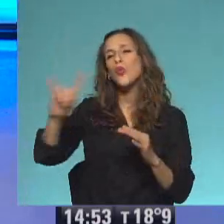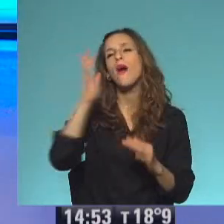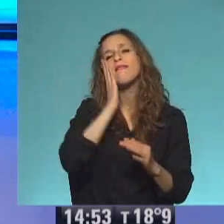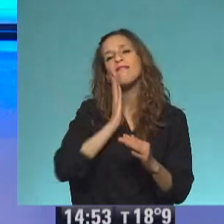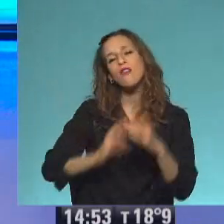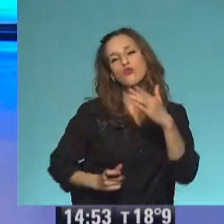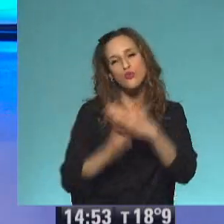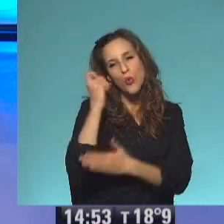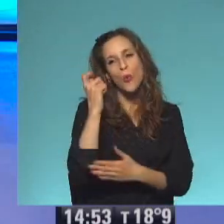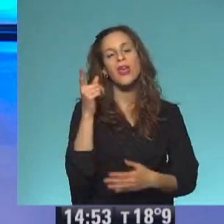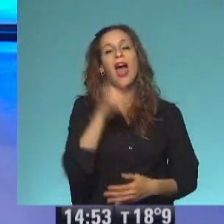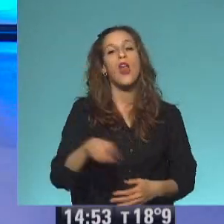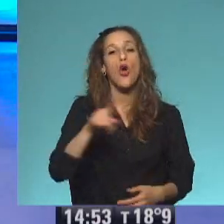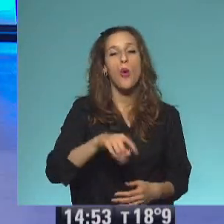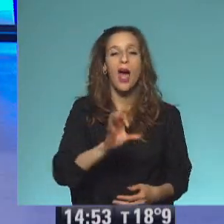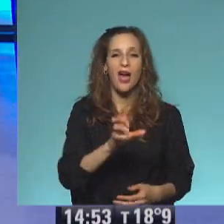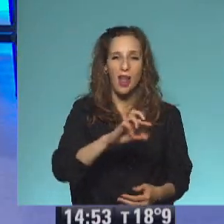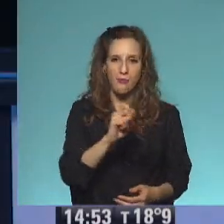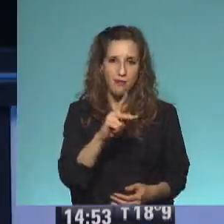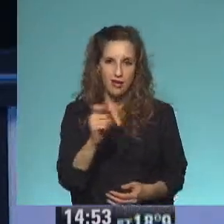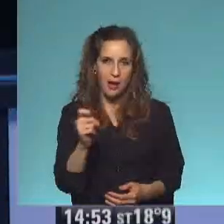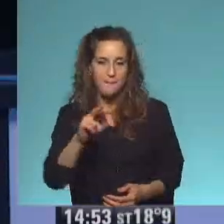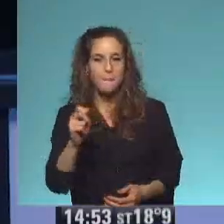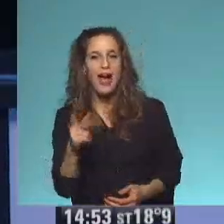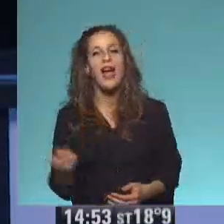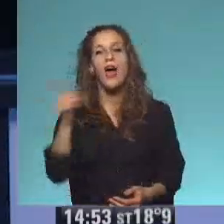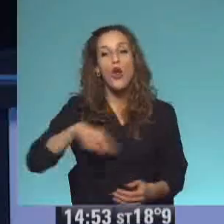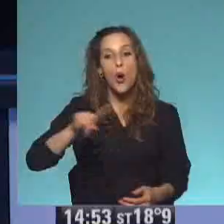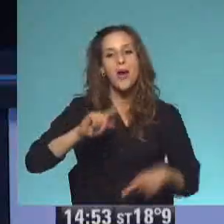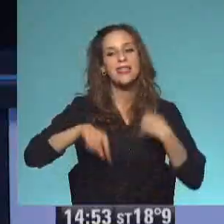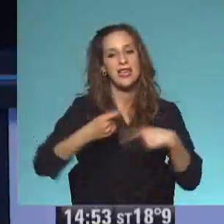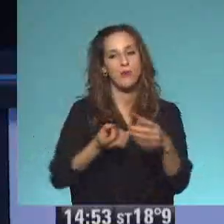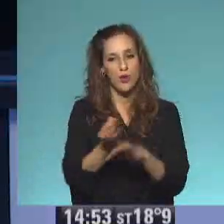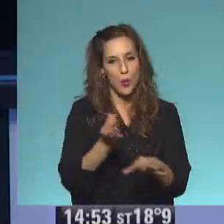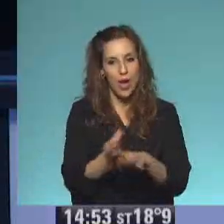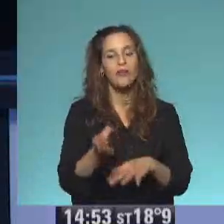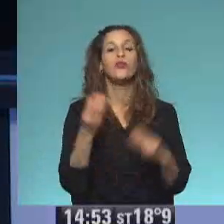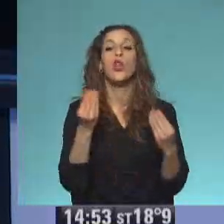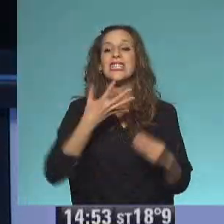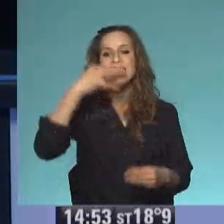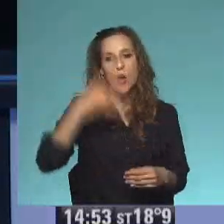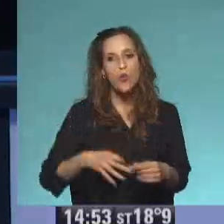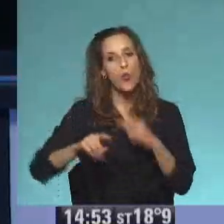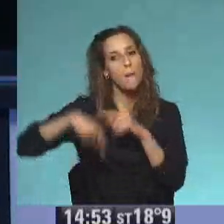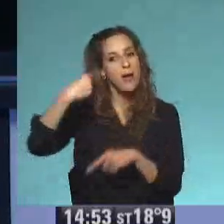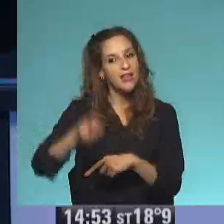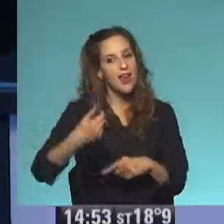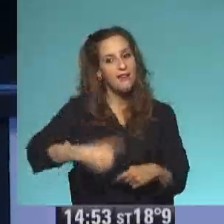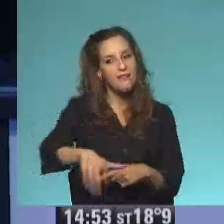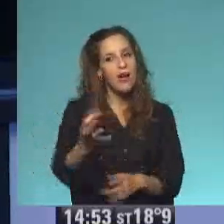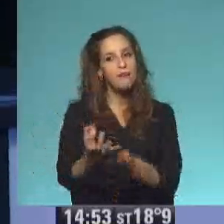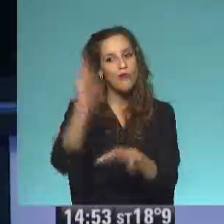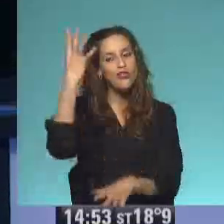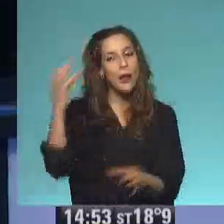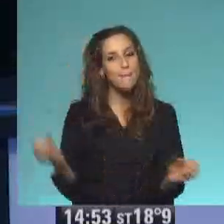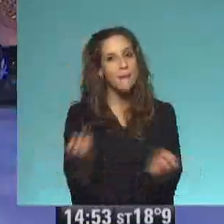arroba canal paca paca, arroba seguimos educando. Porque posiblemente mañana tengamos una entrevista con un mago y le podamos hacer